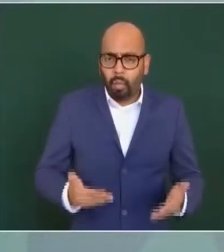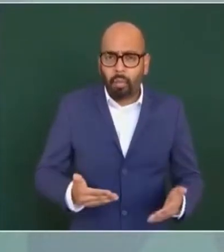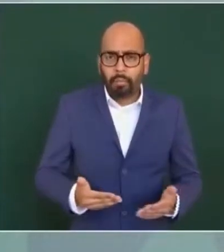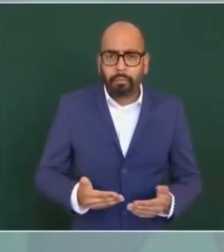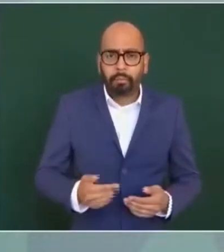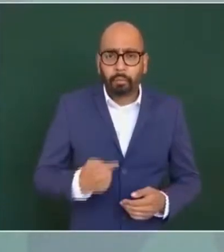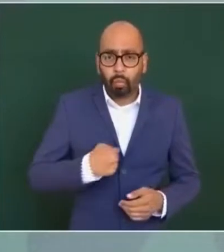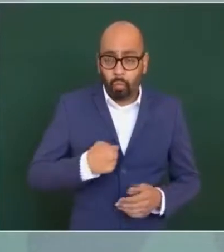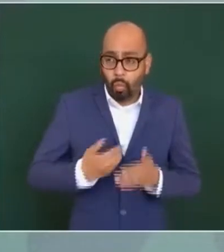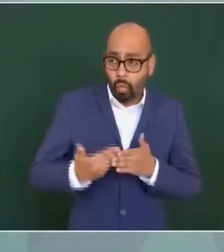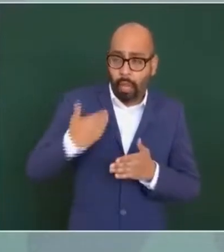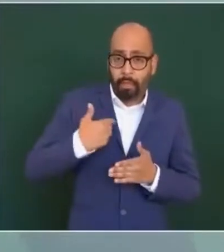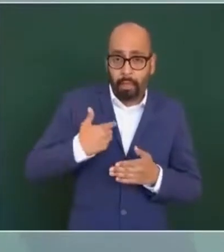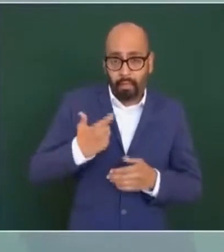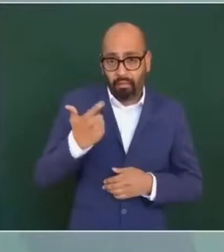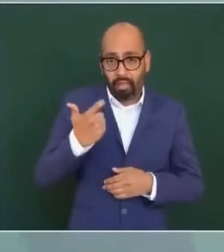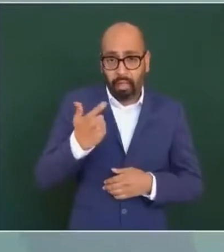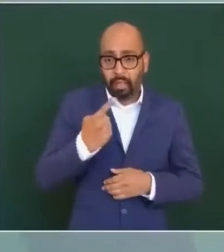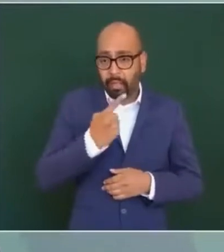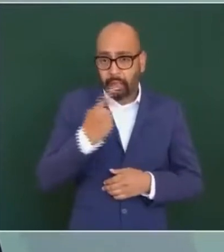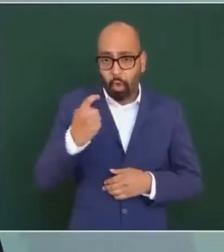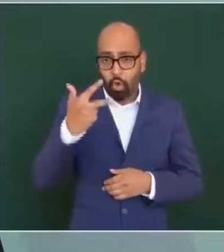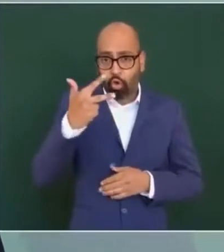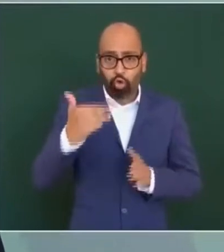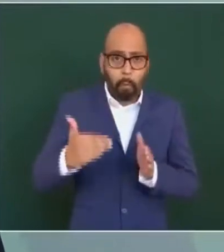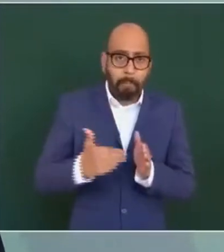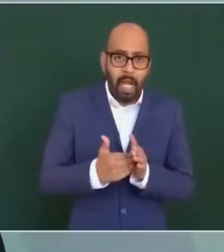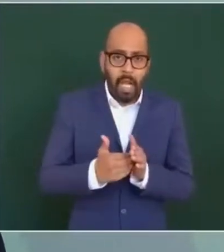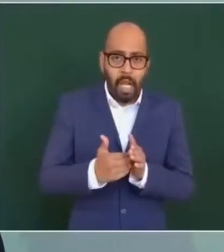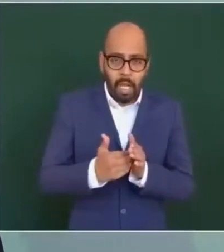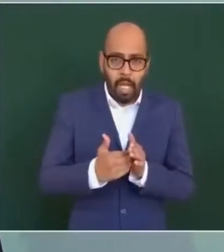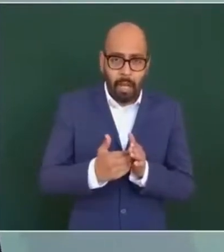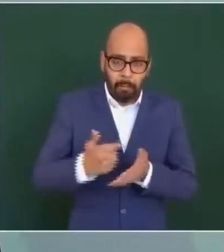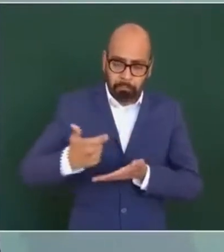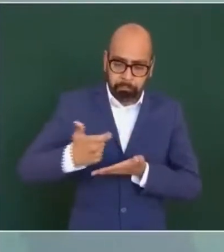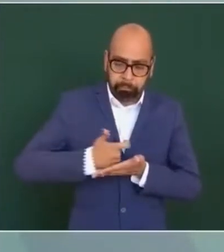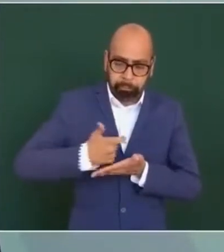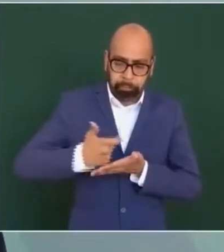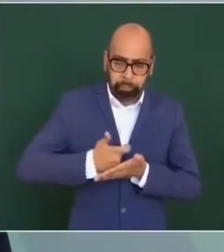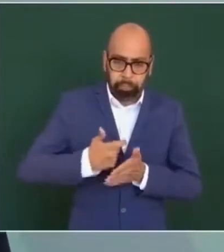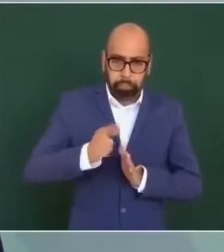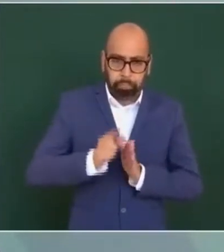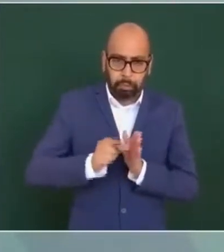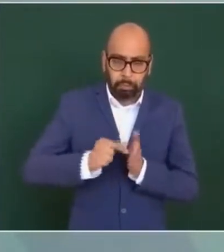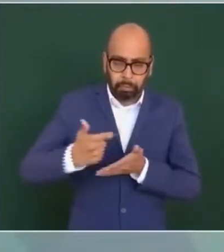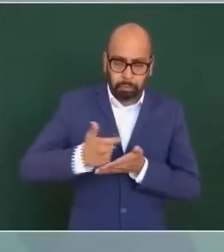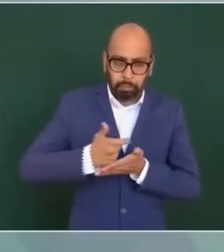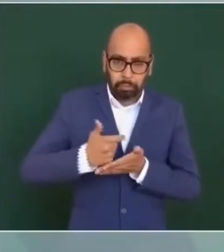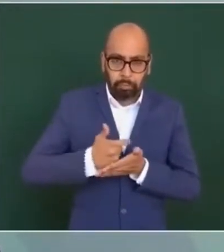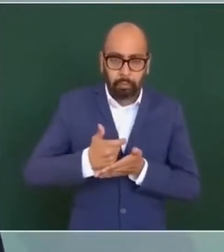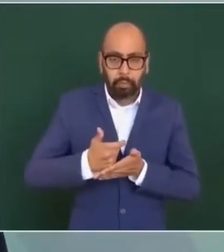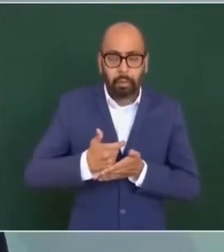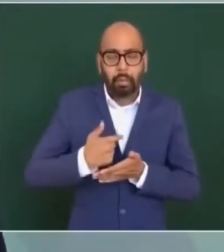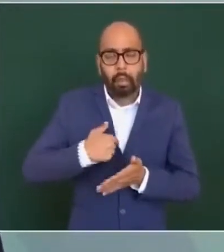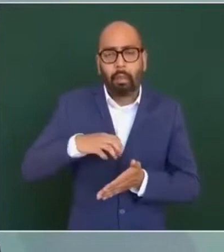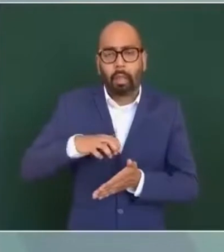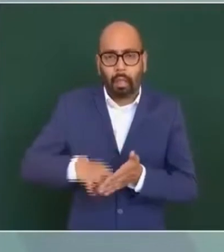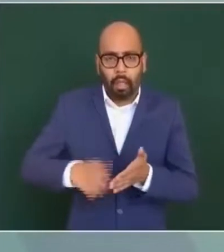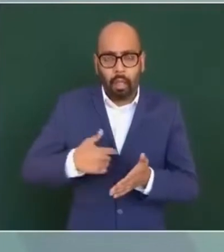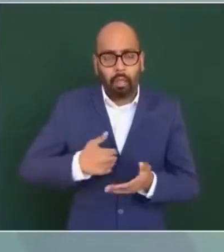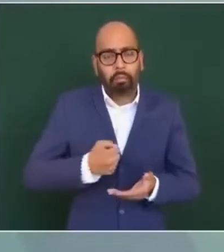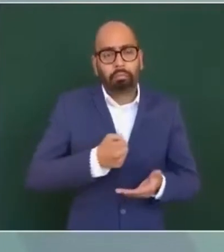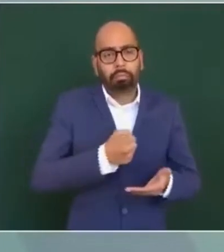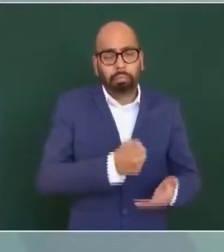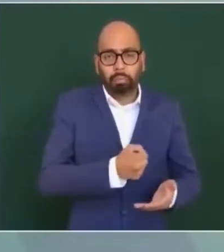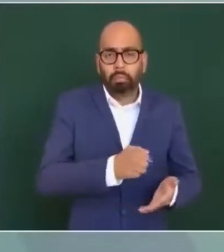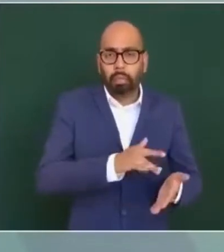empecé ganando 108, después redujo mi sueldo o aporté. Y debo